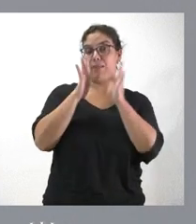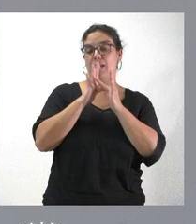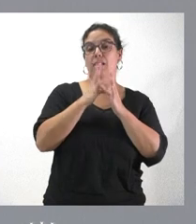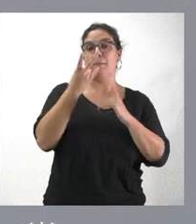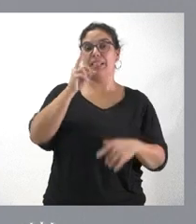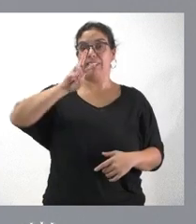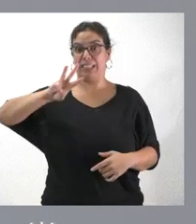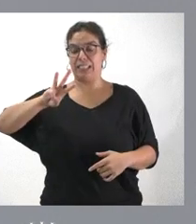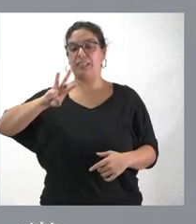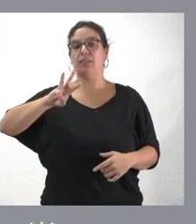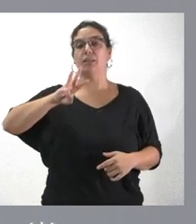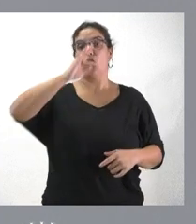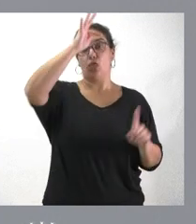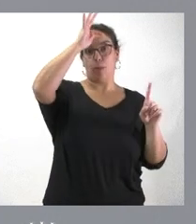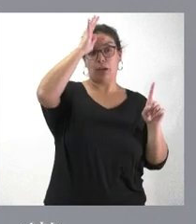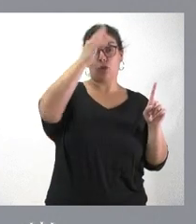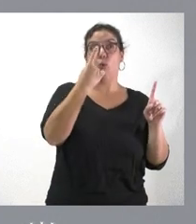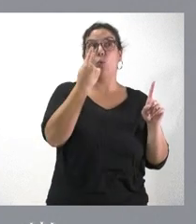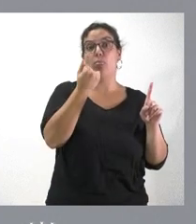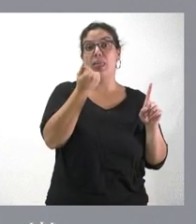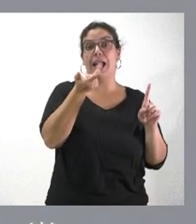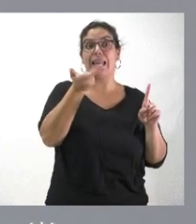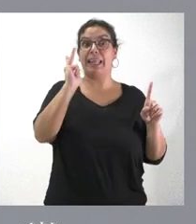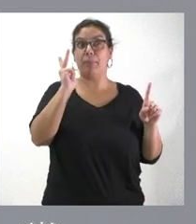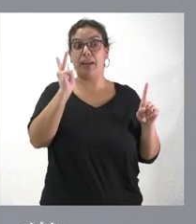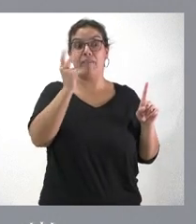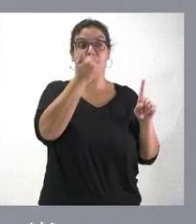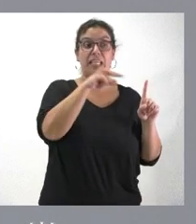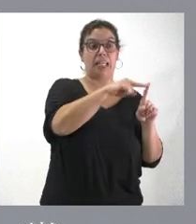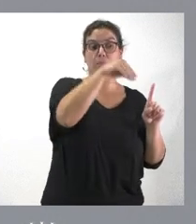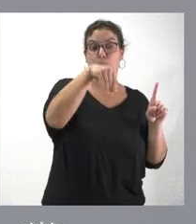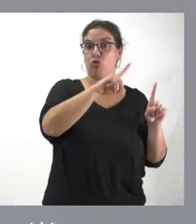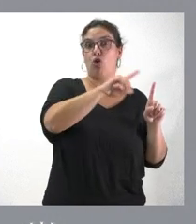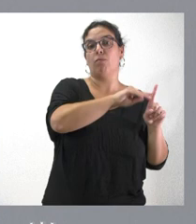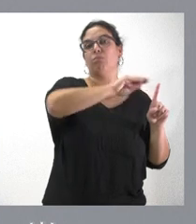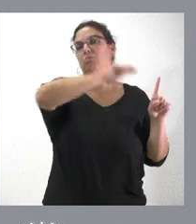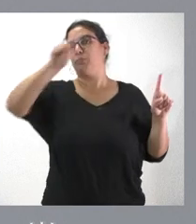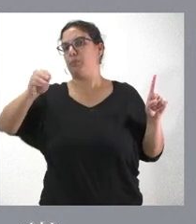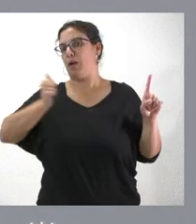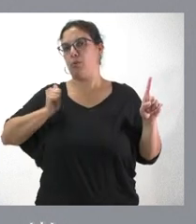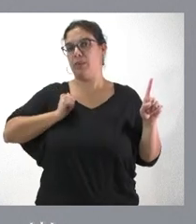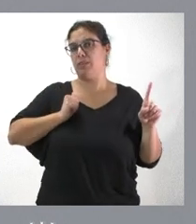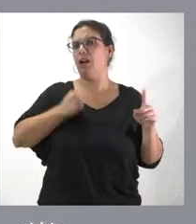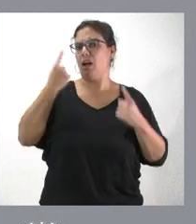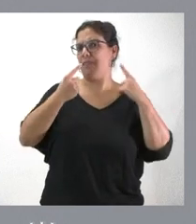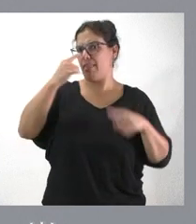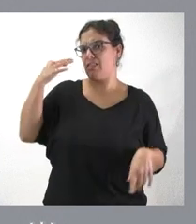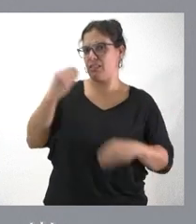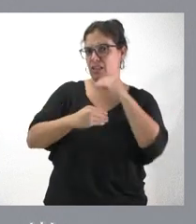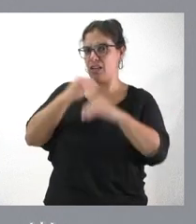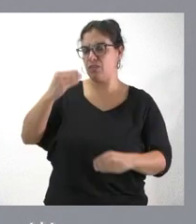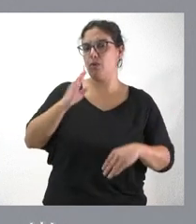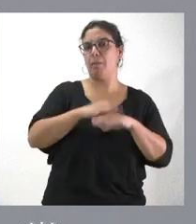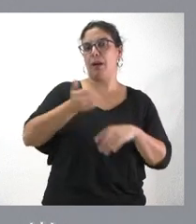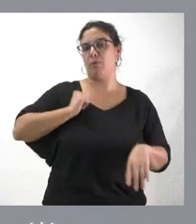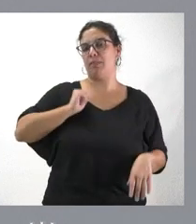y nos liberó una de las días que teníamos en Castilla y León y ese día se aprovechó, como en otras ocasiones, para el 25